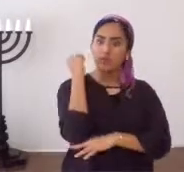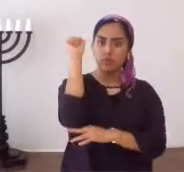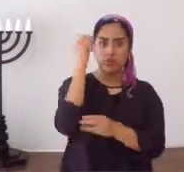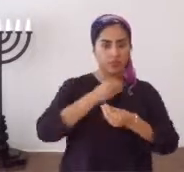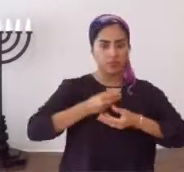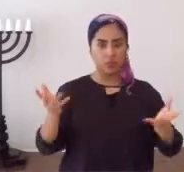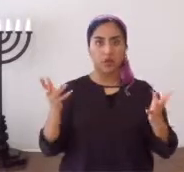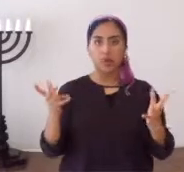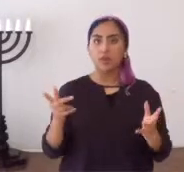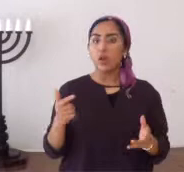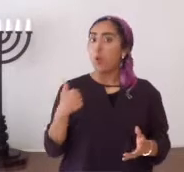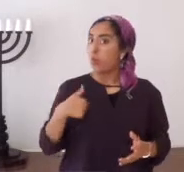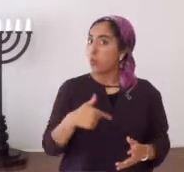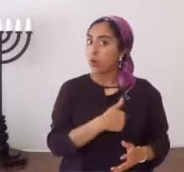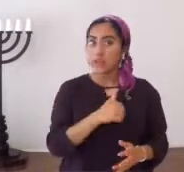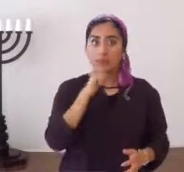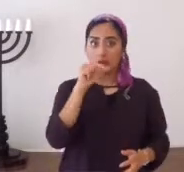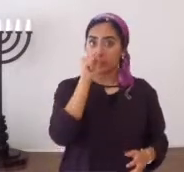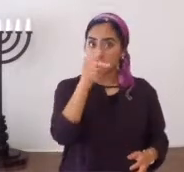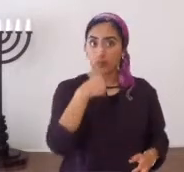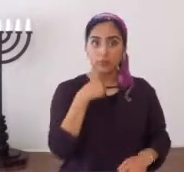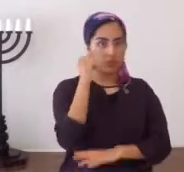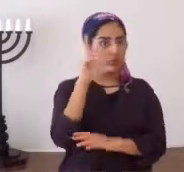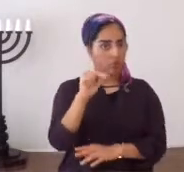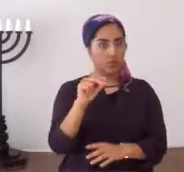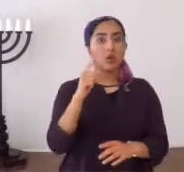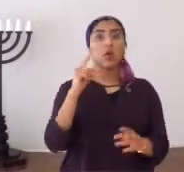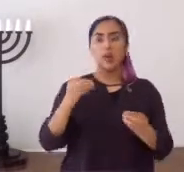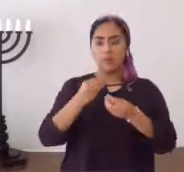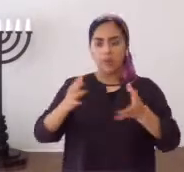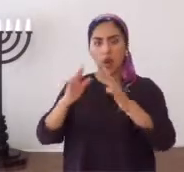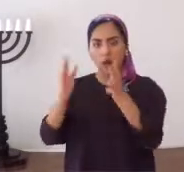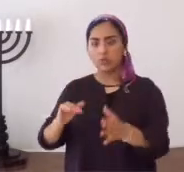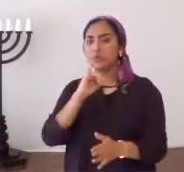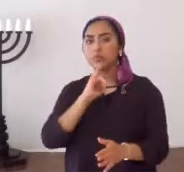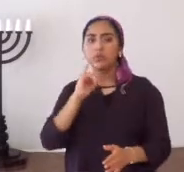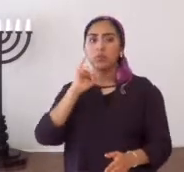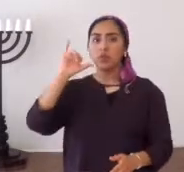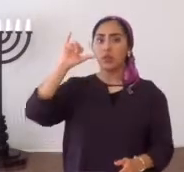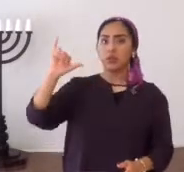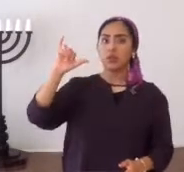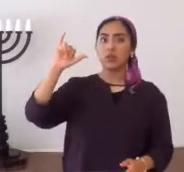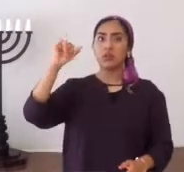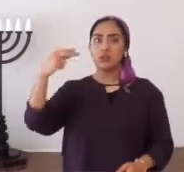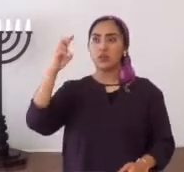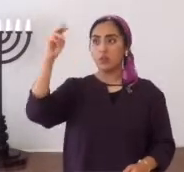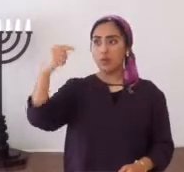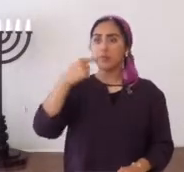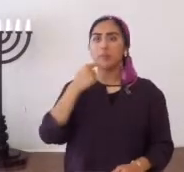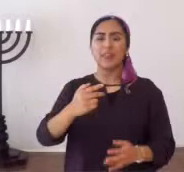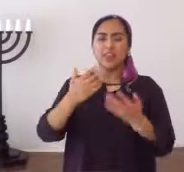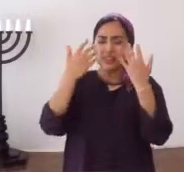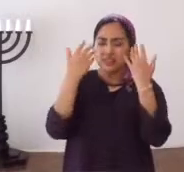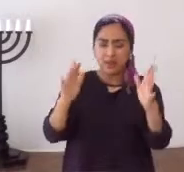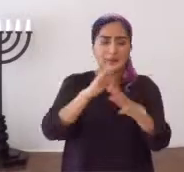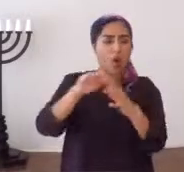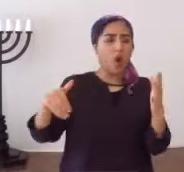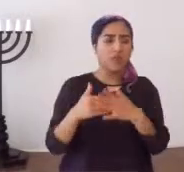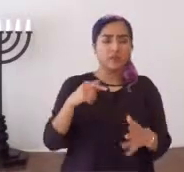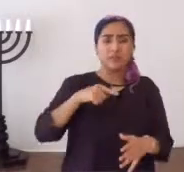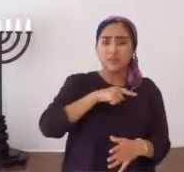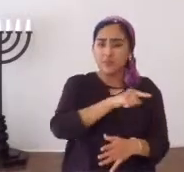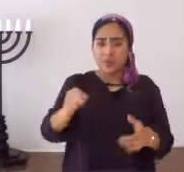da cuenta, vuelvo a repetir, rebeldes, no seamos, ni usted, ni yo rebeldes, a la casa de Israel, así ha dicho Yahweh, el Adom,